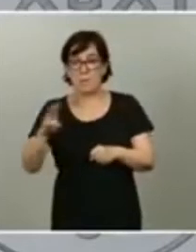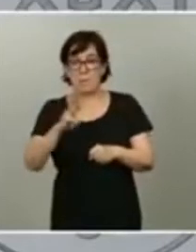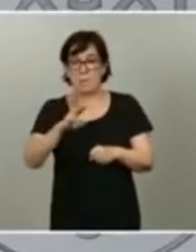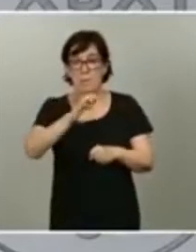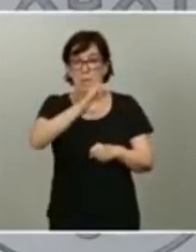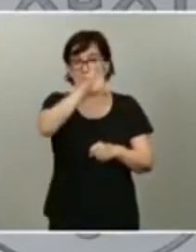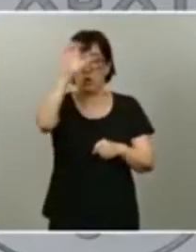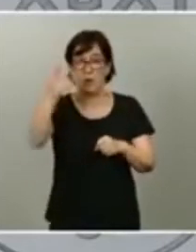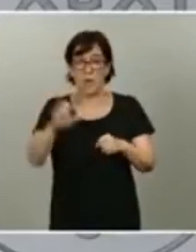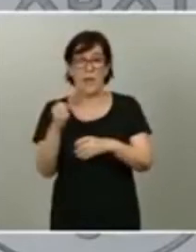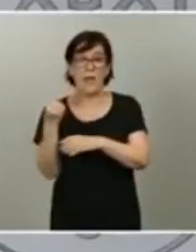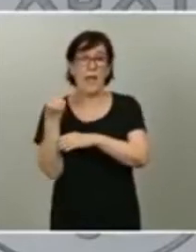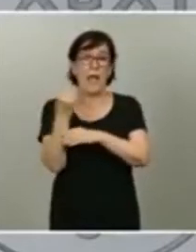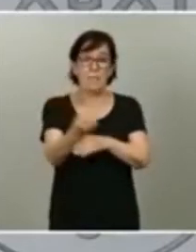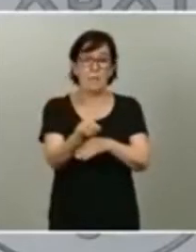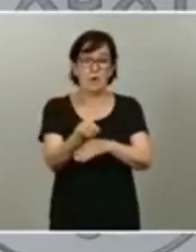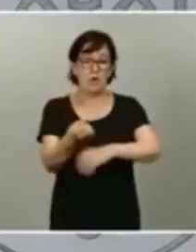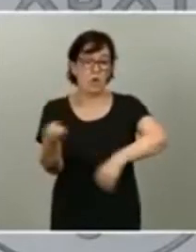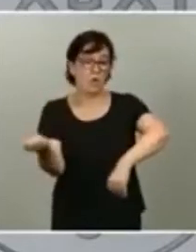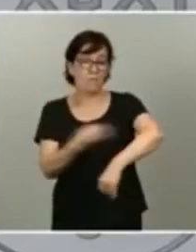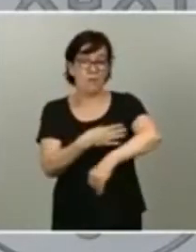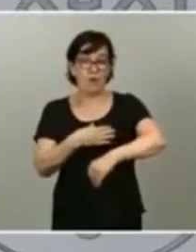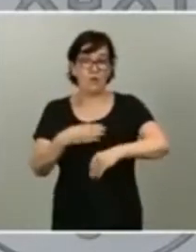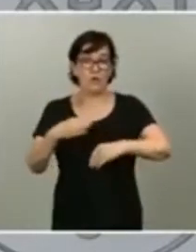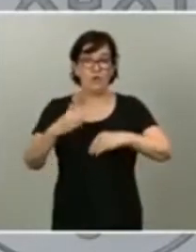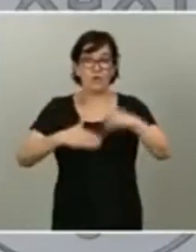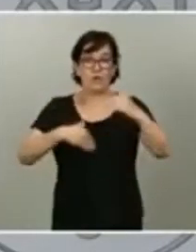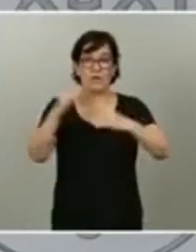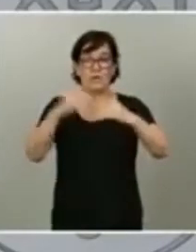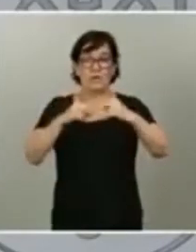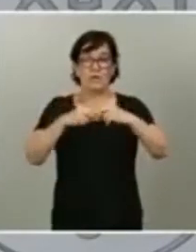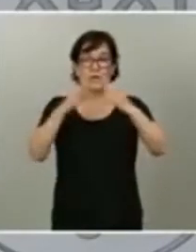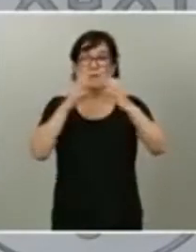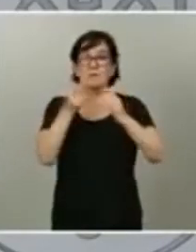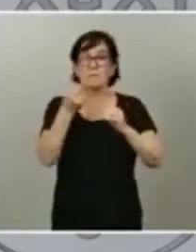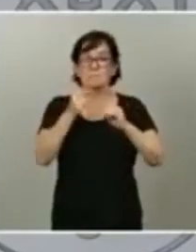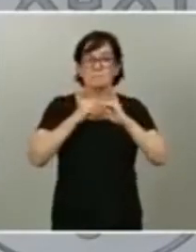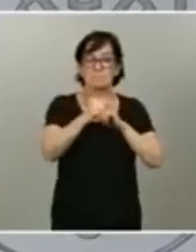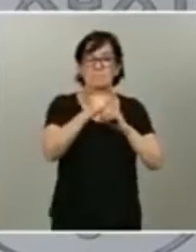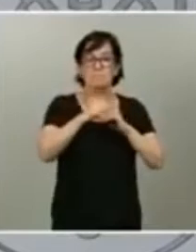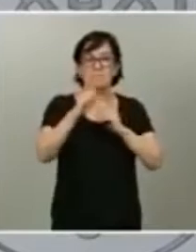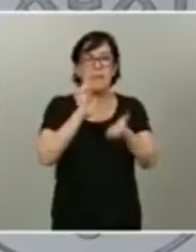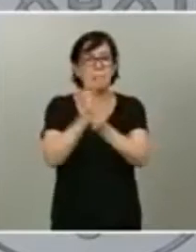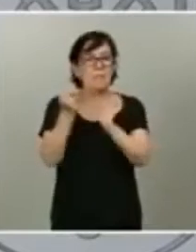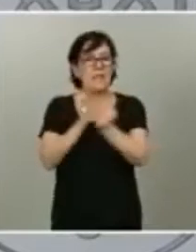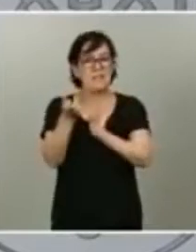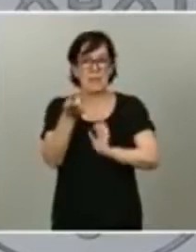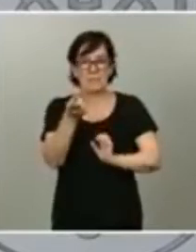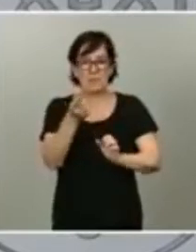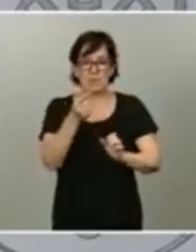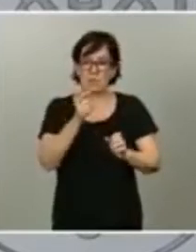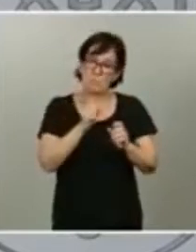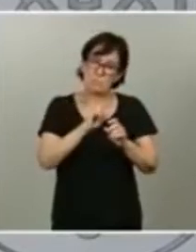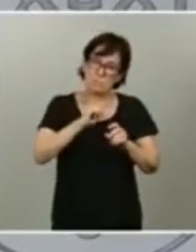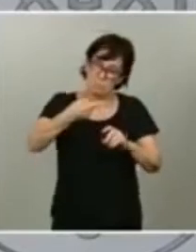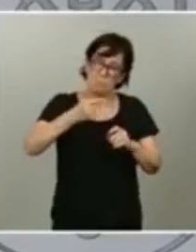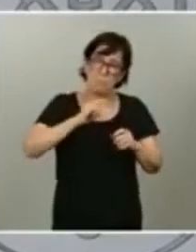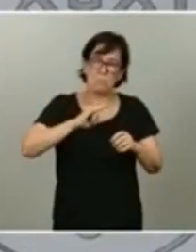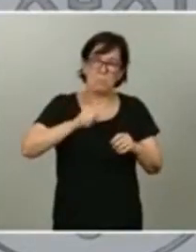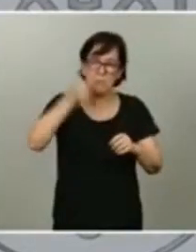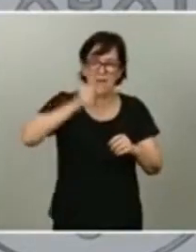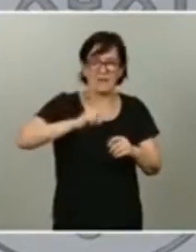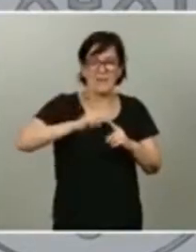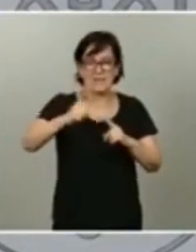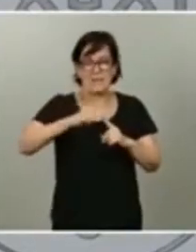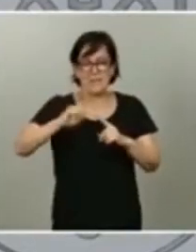apoye los fondos de reconstrucción que haya más transferencias que préstamos en esos fondos de reconstrucción que afecte sobre todo a los países que han